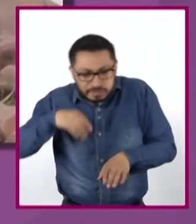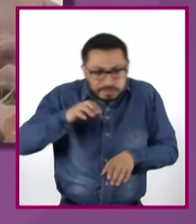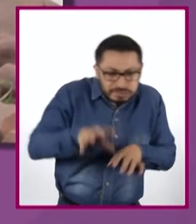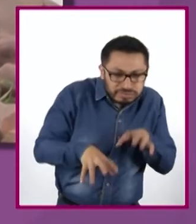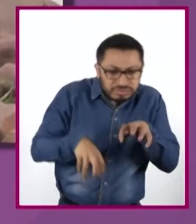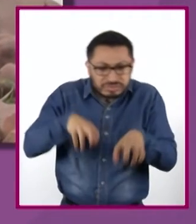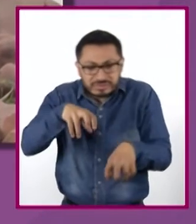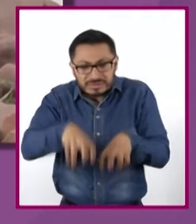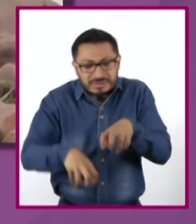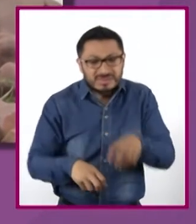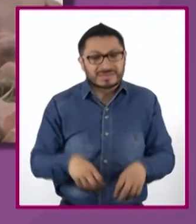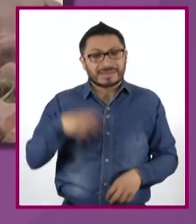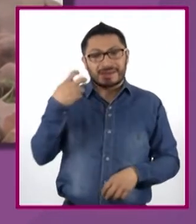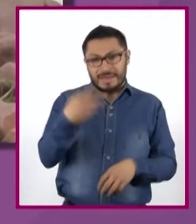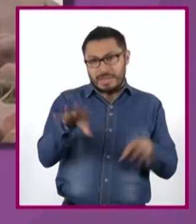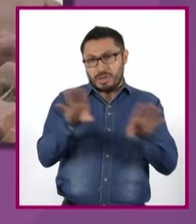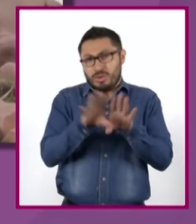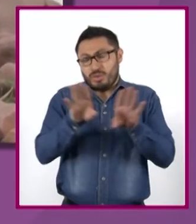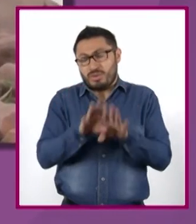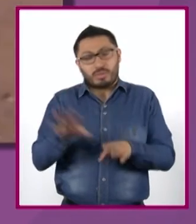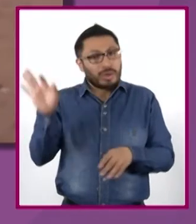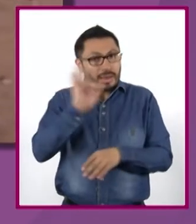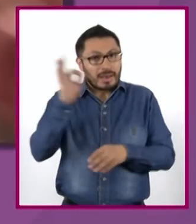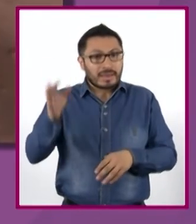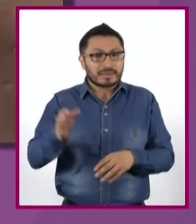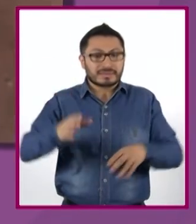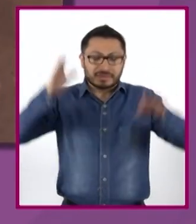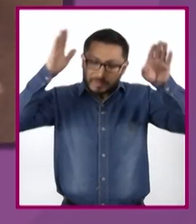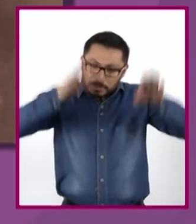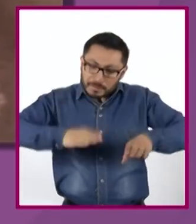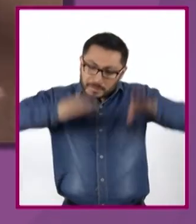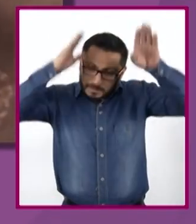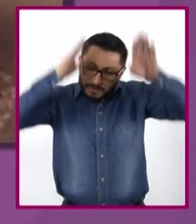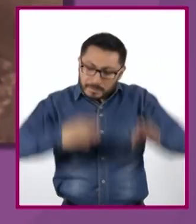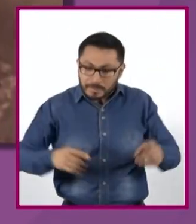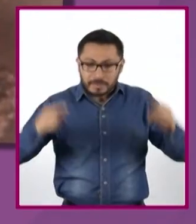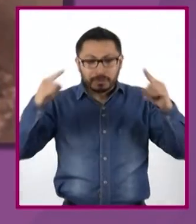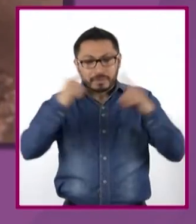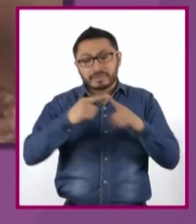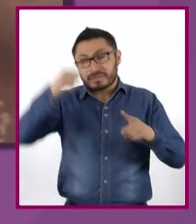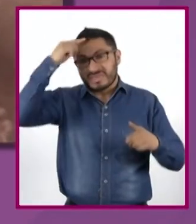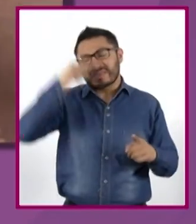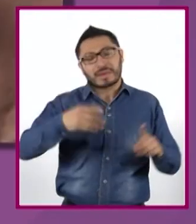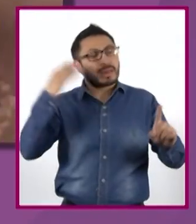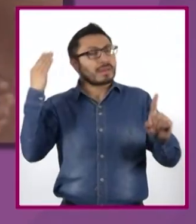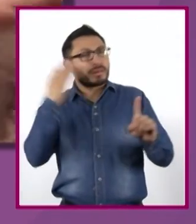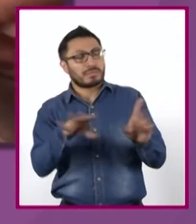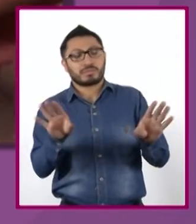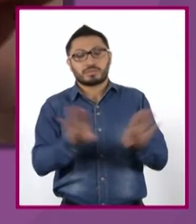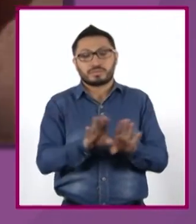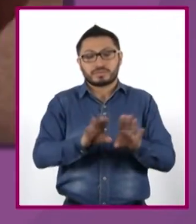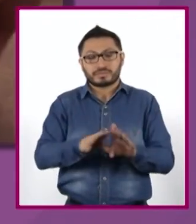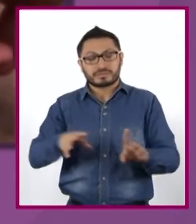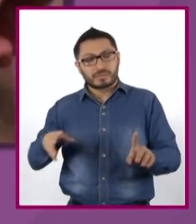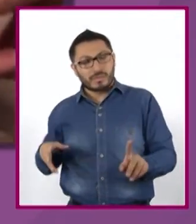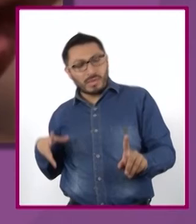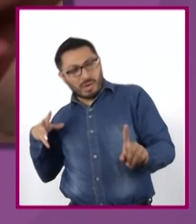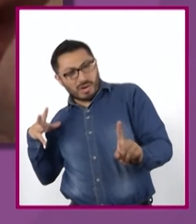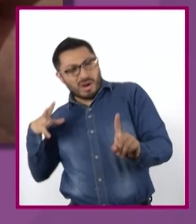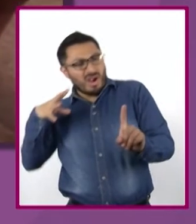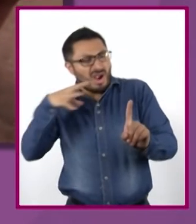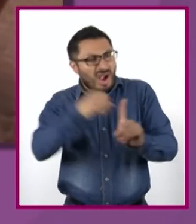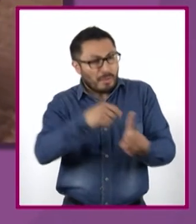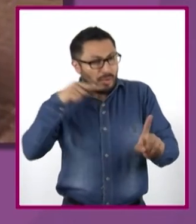seguramente se dio por un ritual en el que ellos pretendían de alguna manera ir detrás del venado